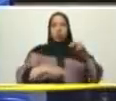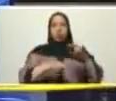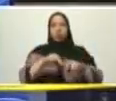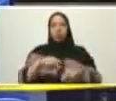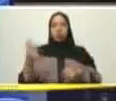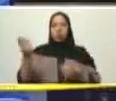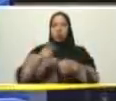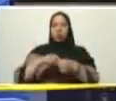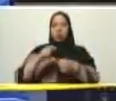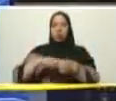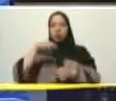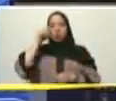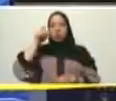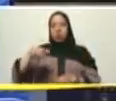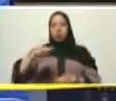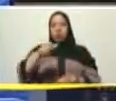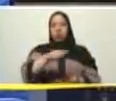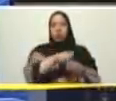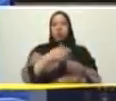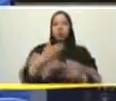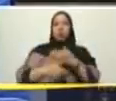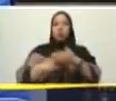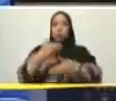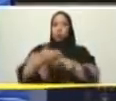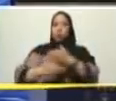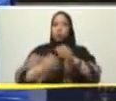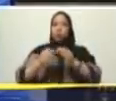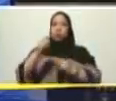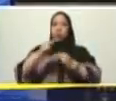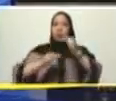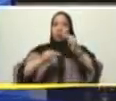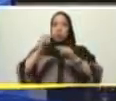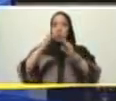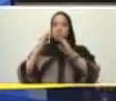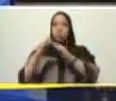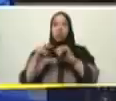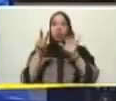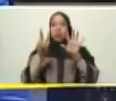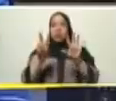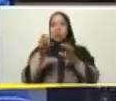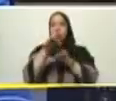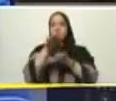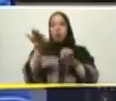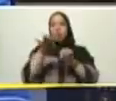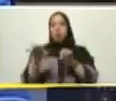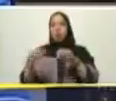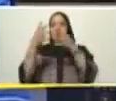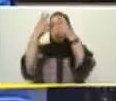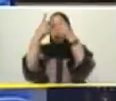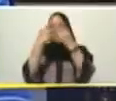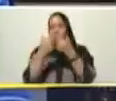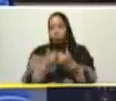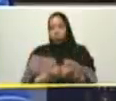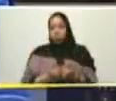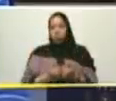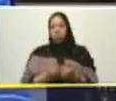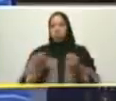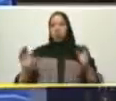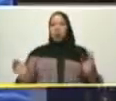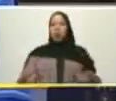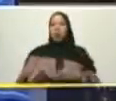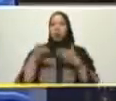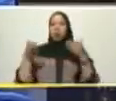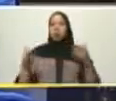conformación de los órganos regionales de motor construcción en siete regiones administrativas con el objetivo de impulsar las